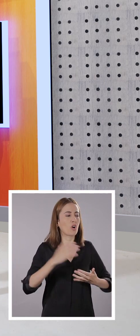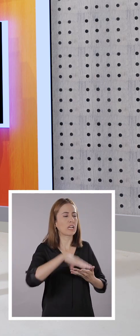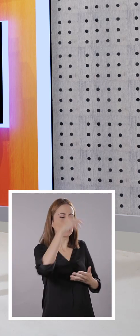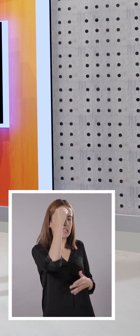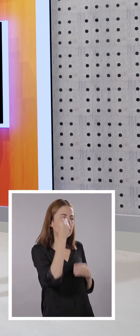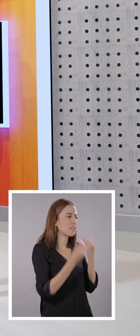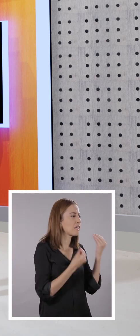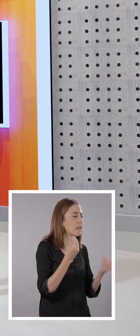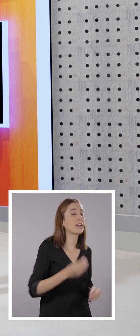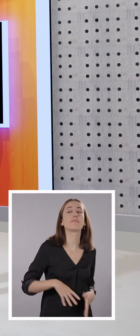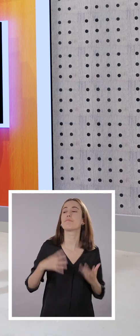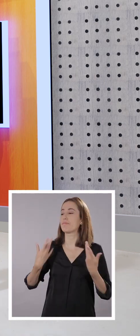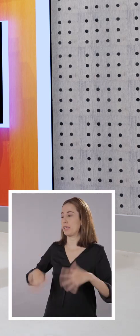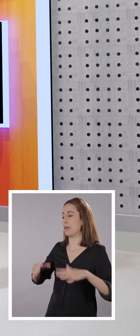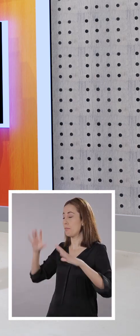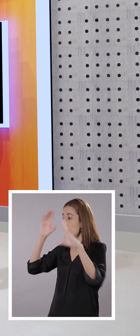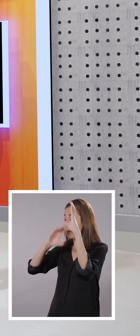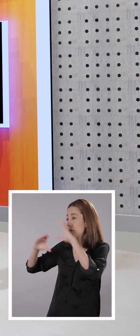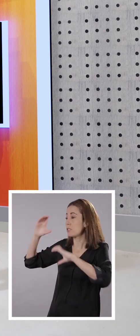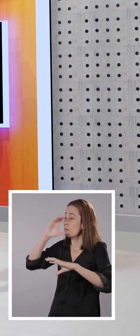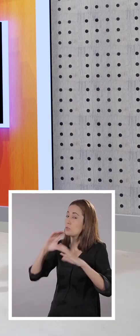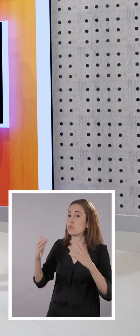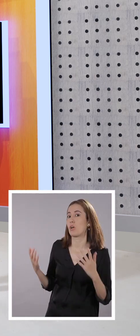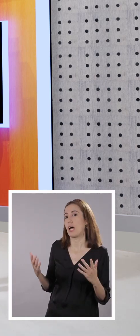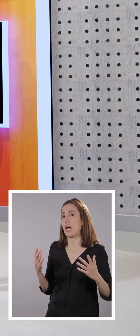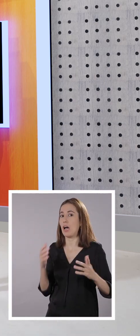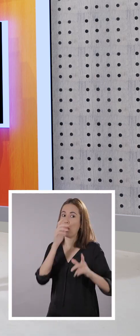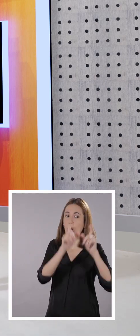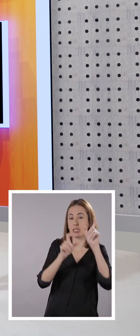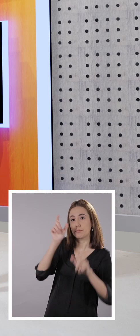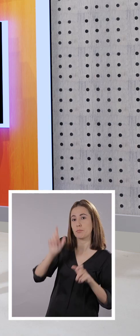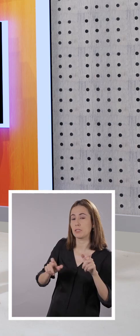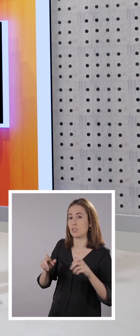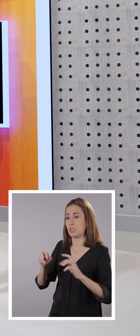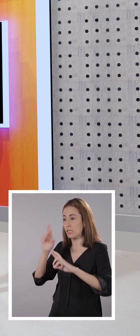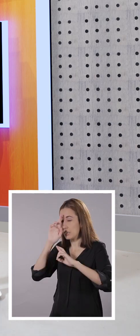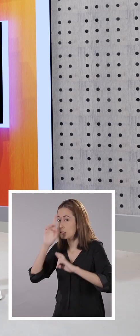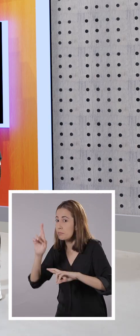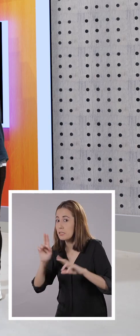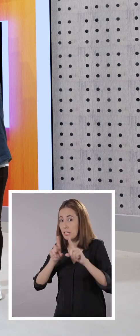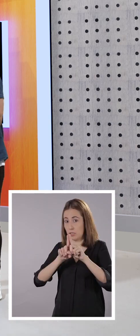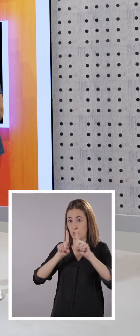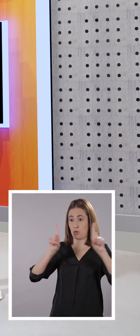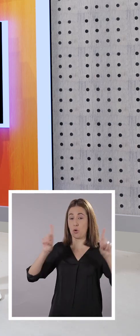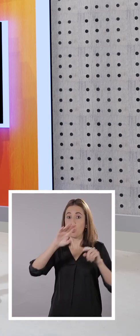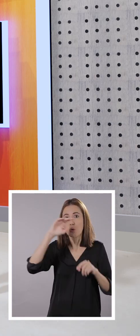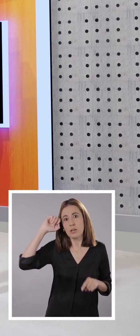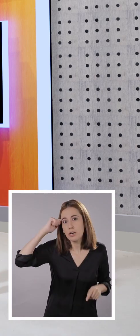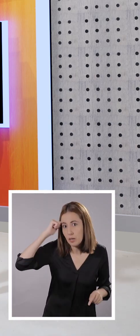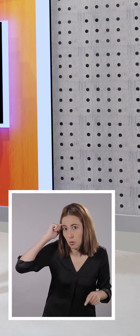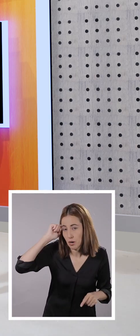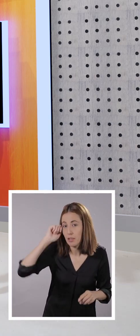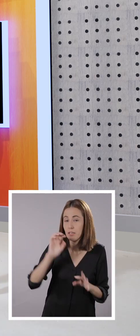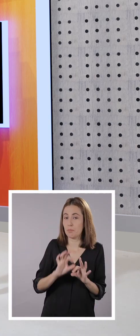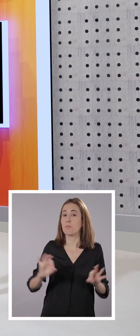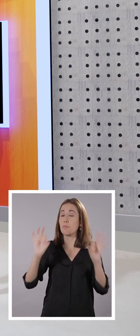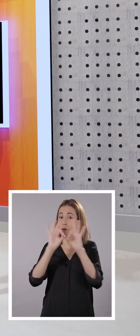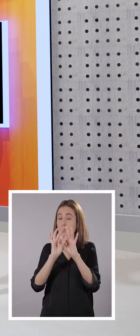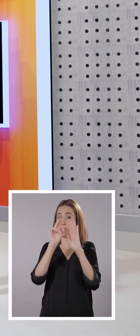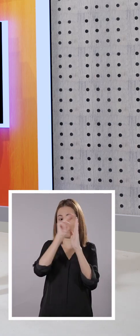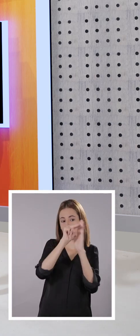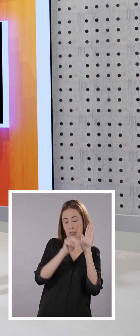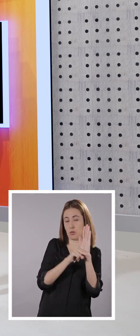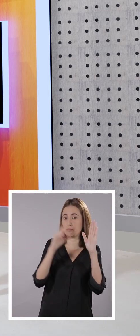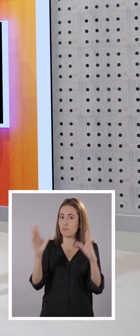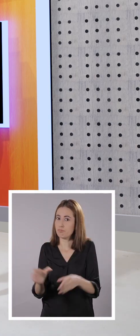Bueno, vamos a buscar unas maneras de interactuar con las personas, pero respetando el distanciamiento. Porque recordemos que es muy importante